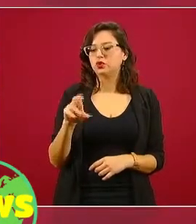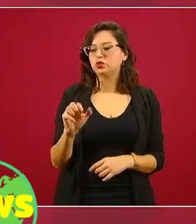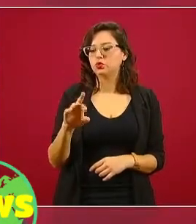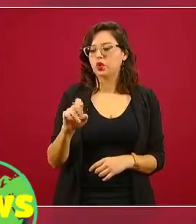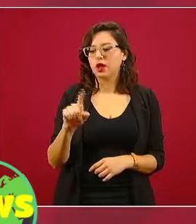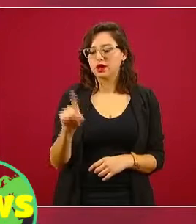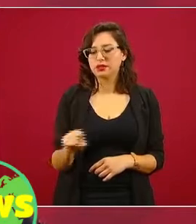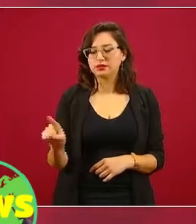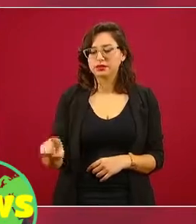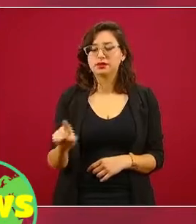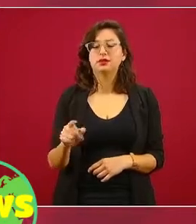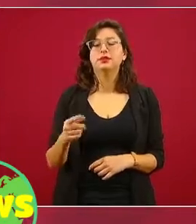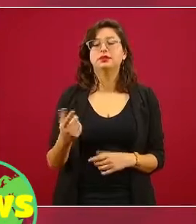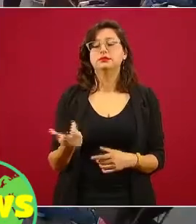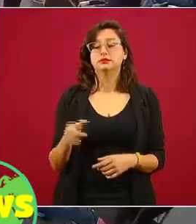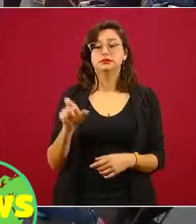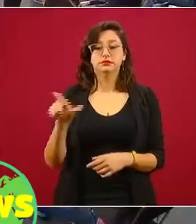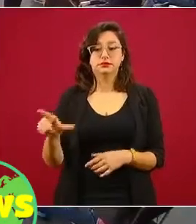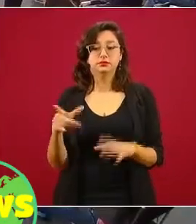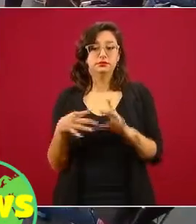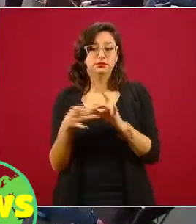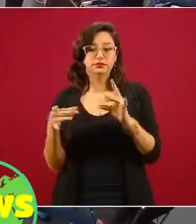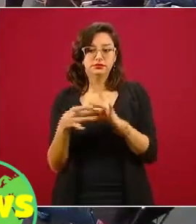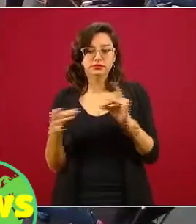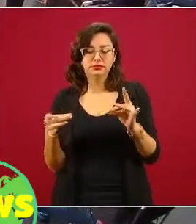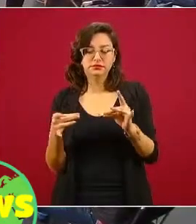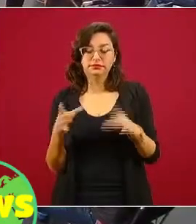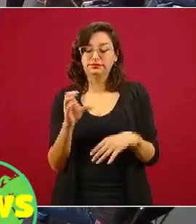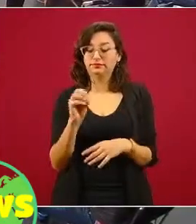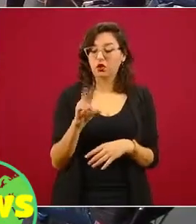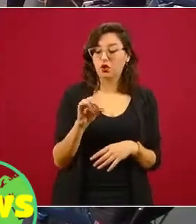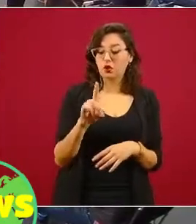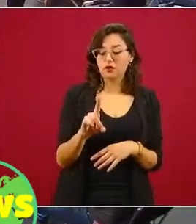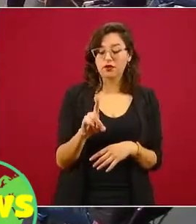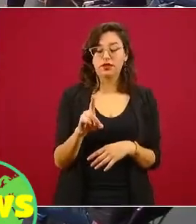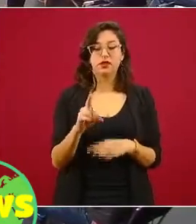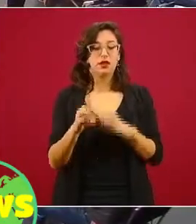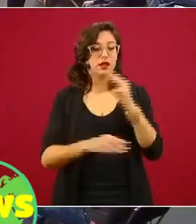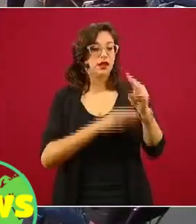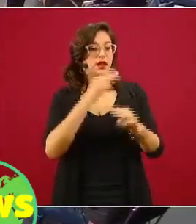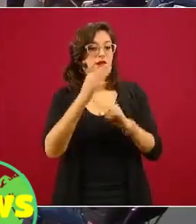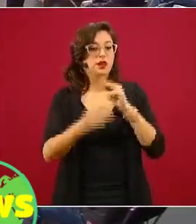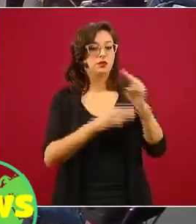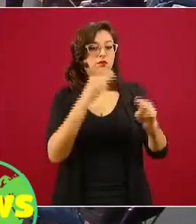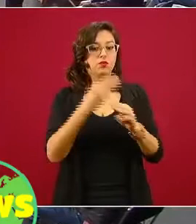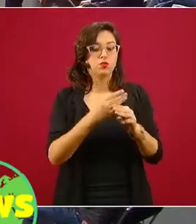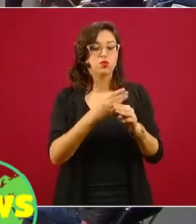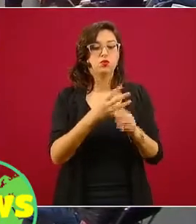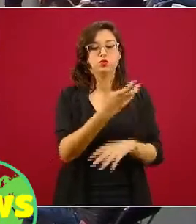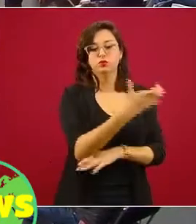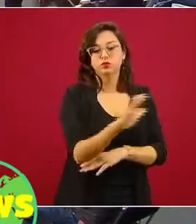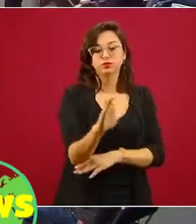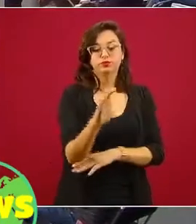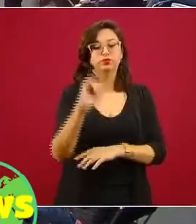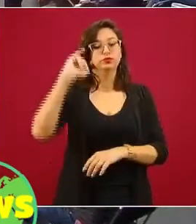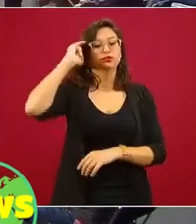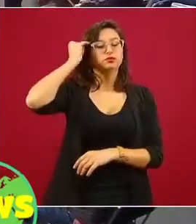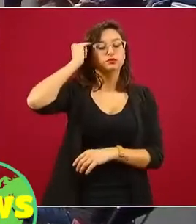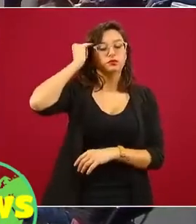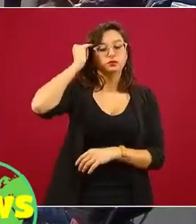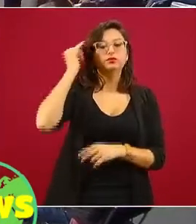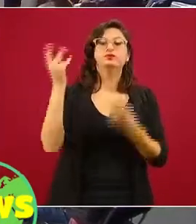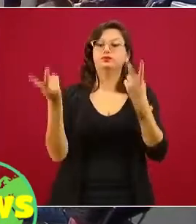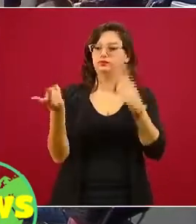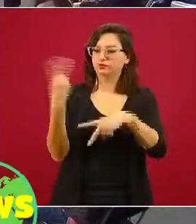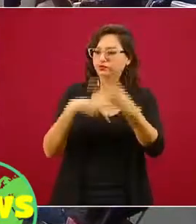Suárez Carrera, y fue precisamente sobre esto, COVID en el mundo rural e indígena. Participó el titular del Instituto Nacional de